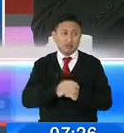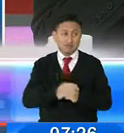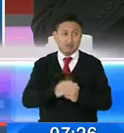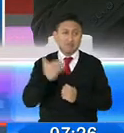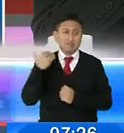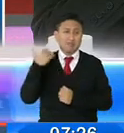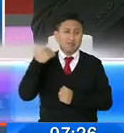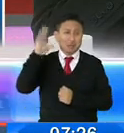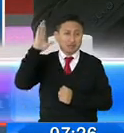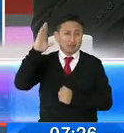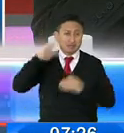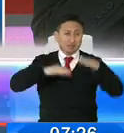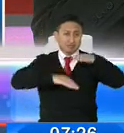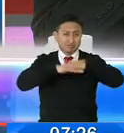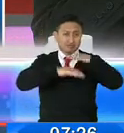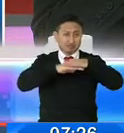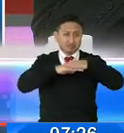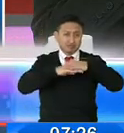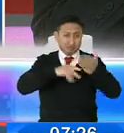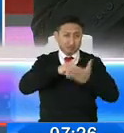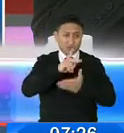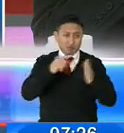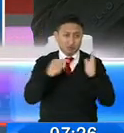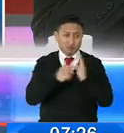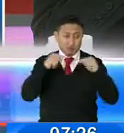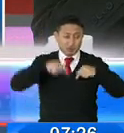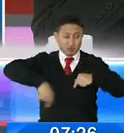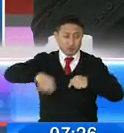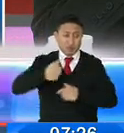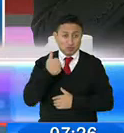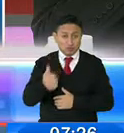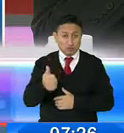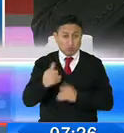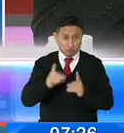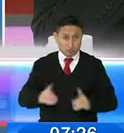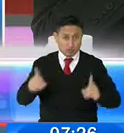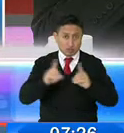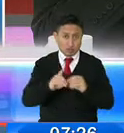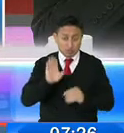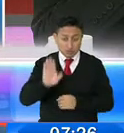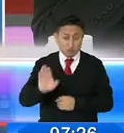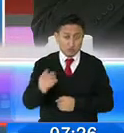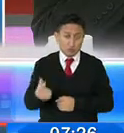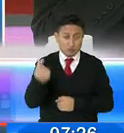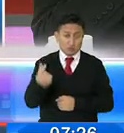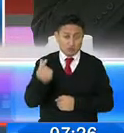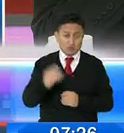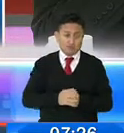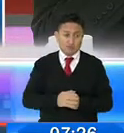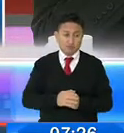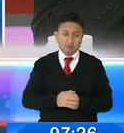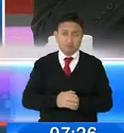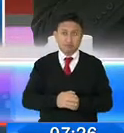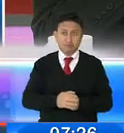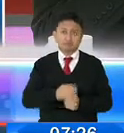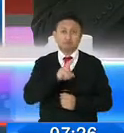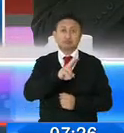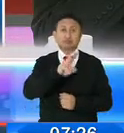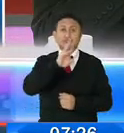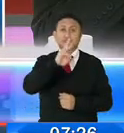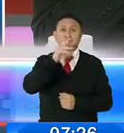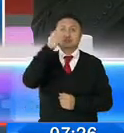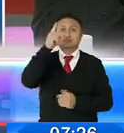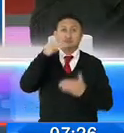valor más alto de anticipo de acuerdo a sus propias cifras, a la utilidad que ha generado, es de alrededor de 26